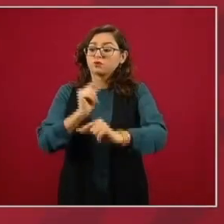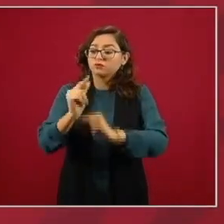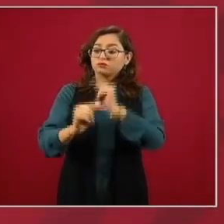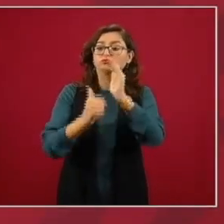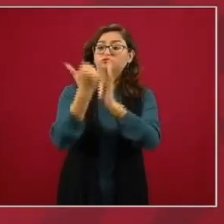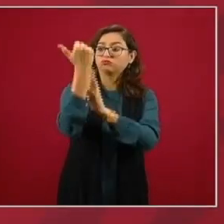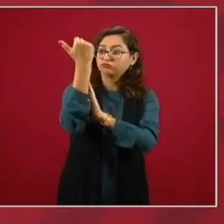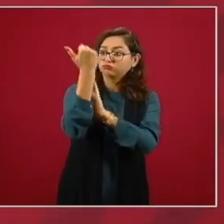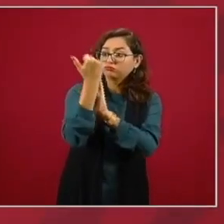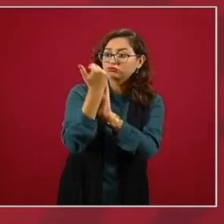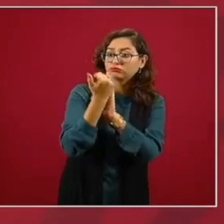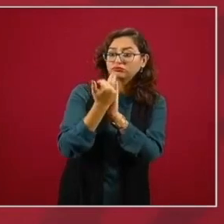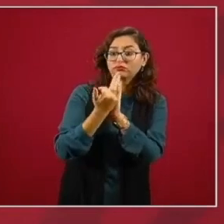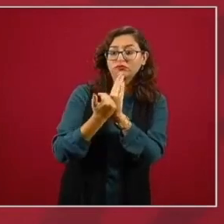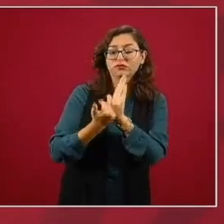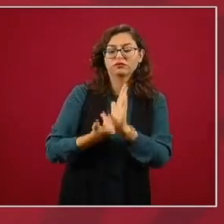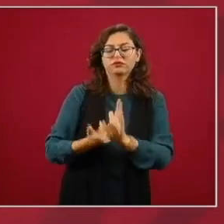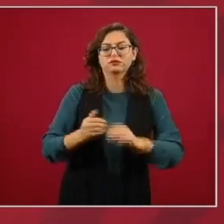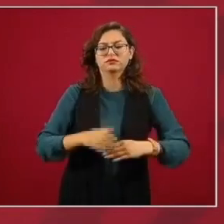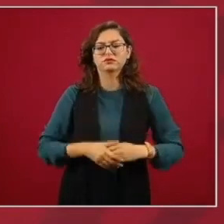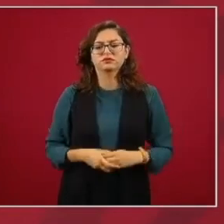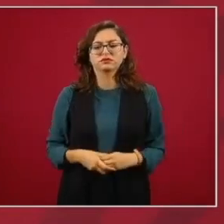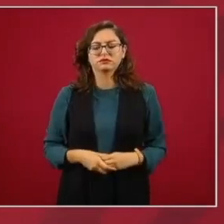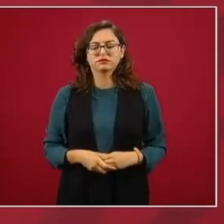está bajando. A ver,